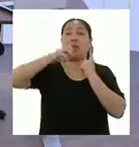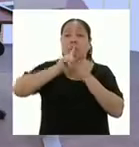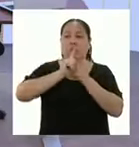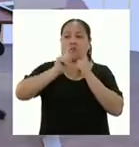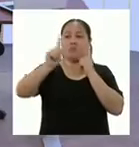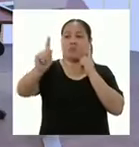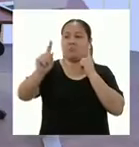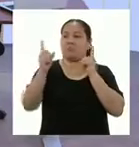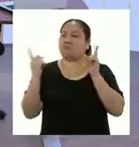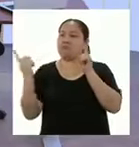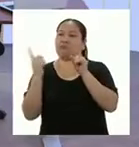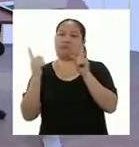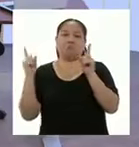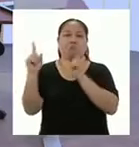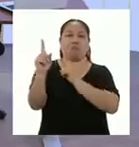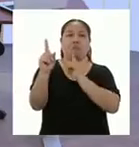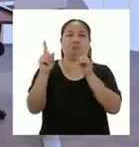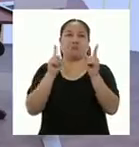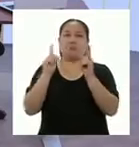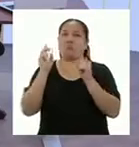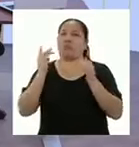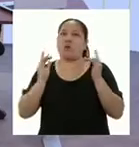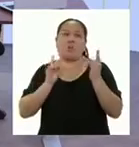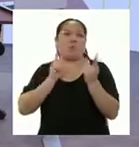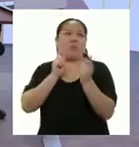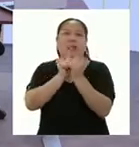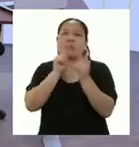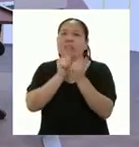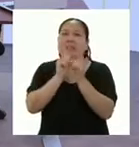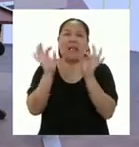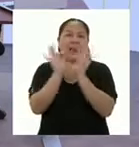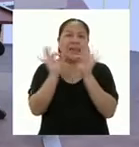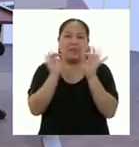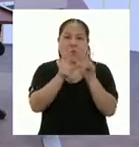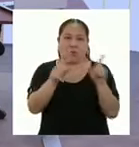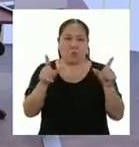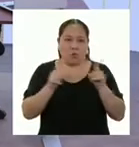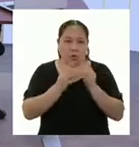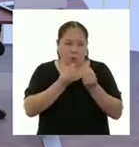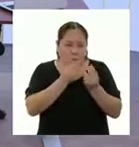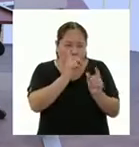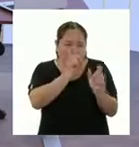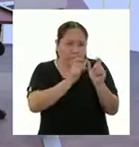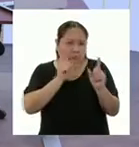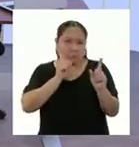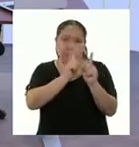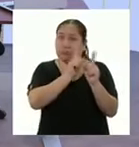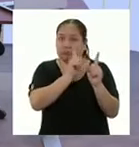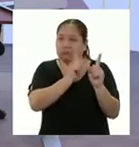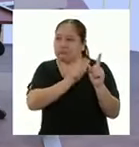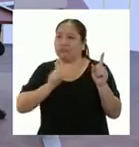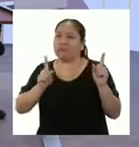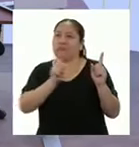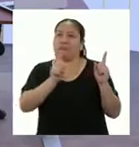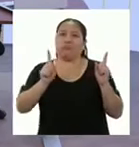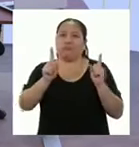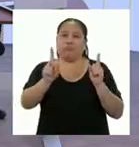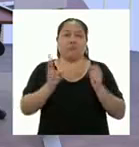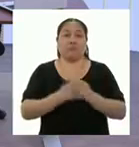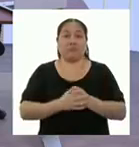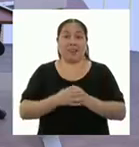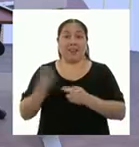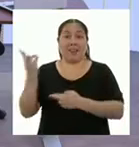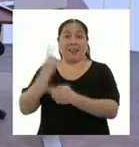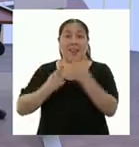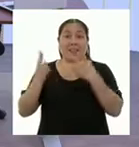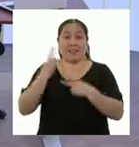de las personas con las que me crucé y no me acerqué a ningún lugar con conglomeración de gente. Al regresar a